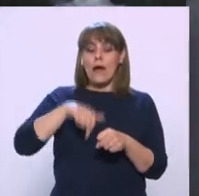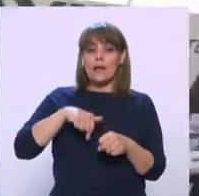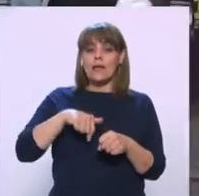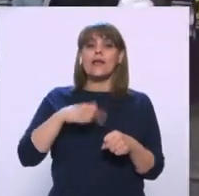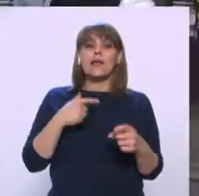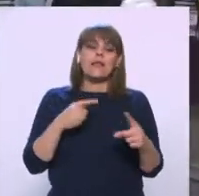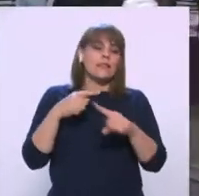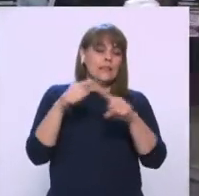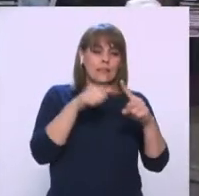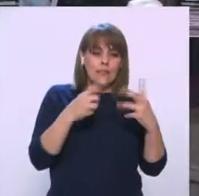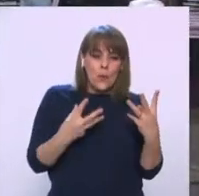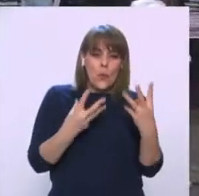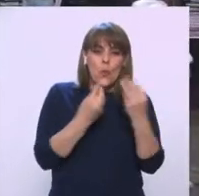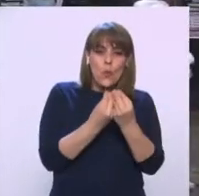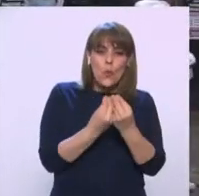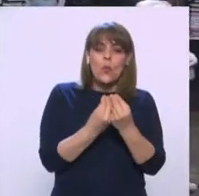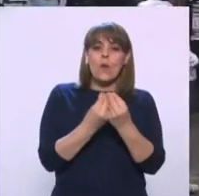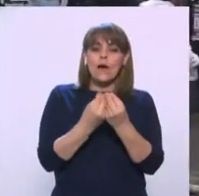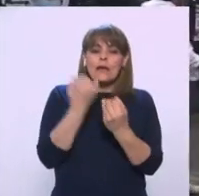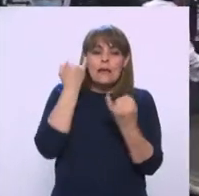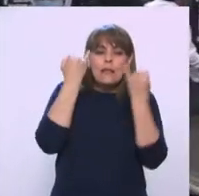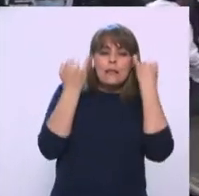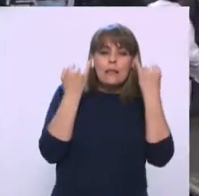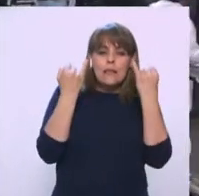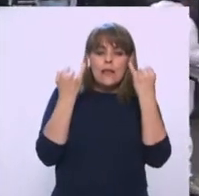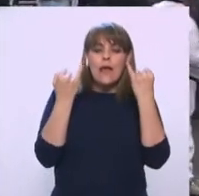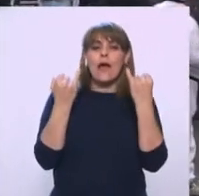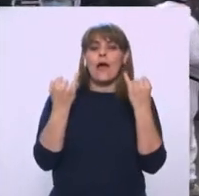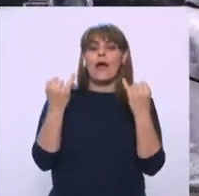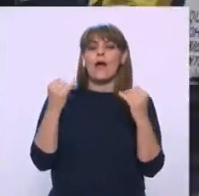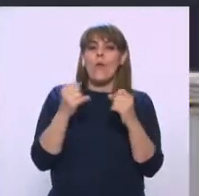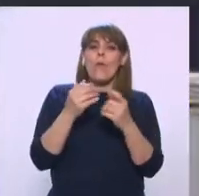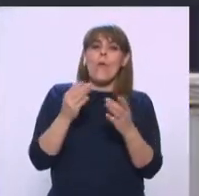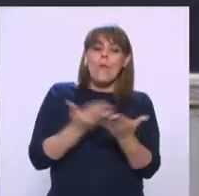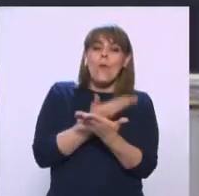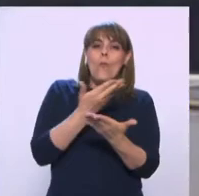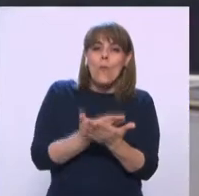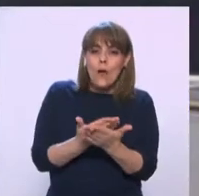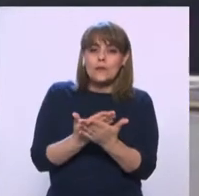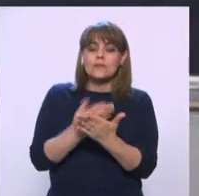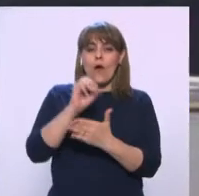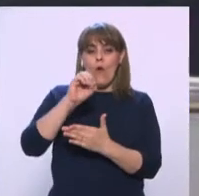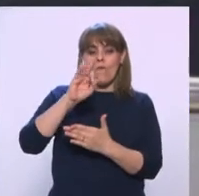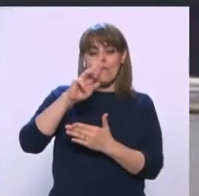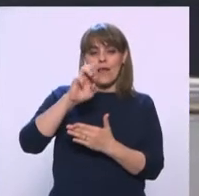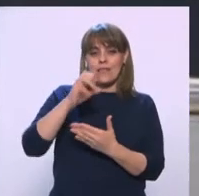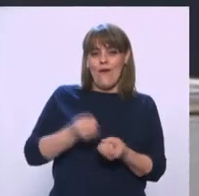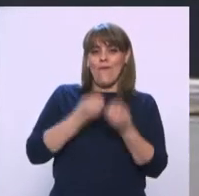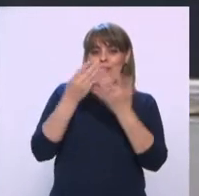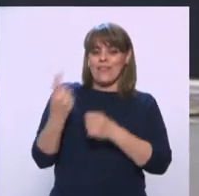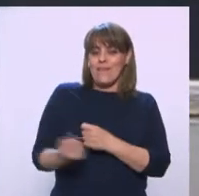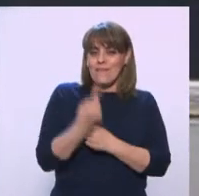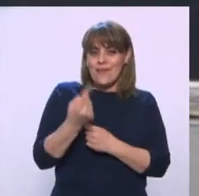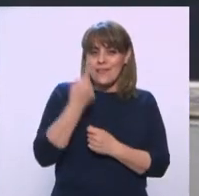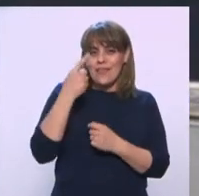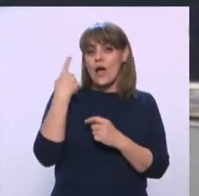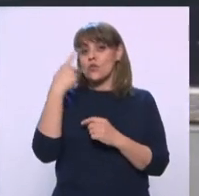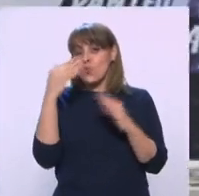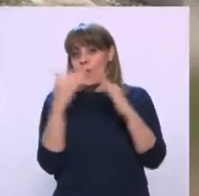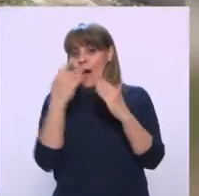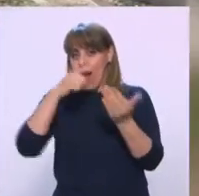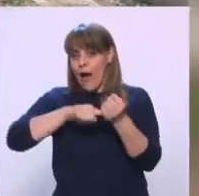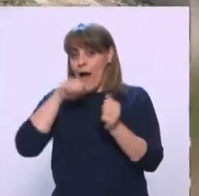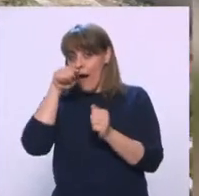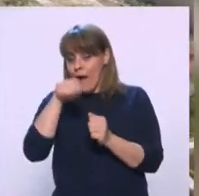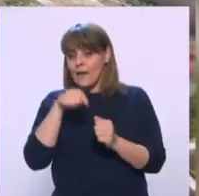21, organizamos la campaña Ofrenda Infinita desde tu casa, celebración virtual del Día de Muertos 2020, lo que